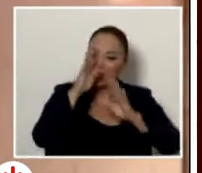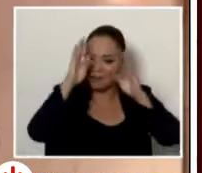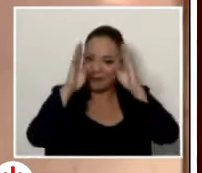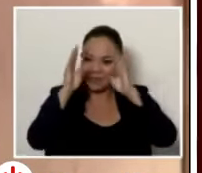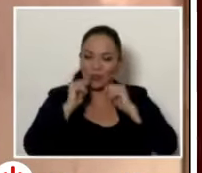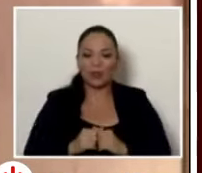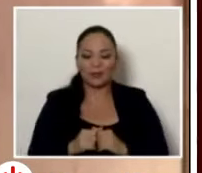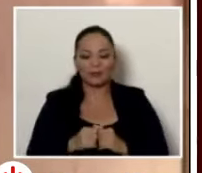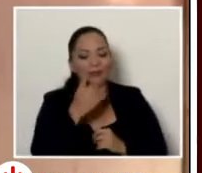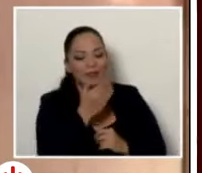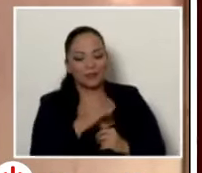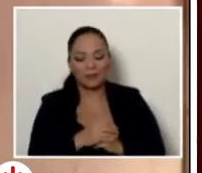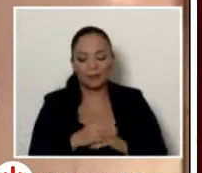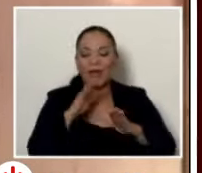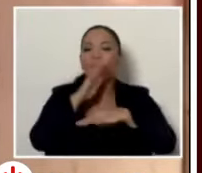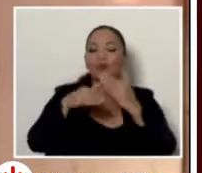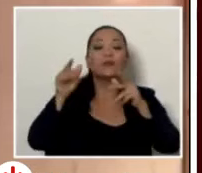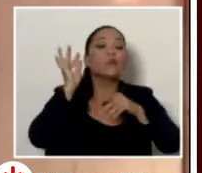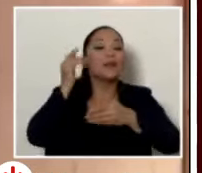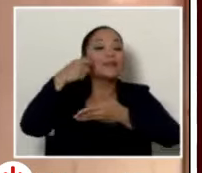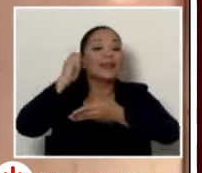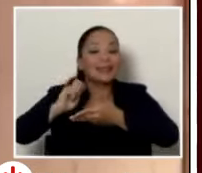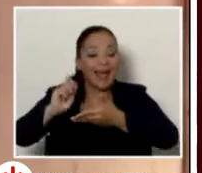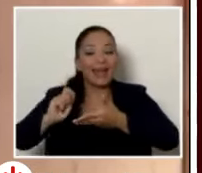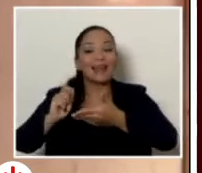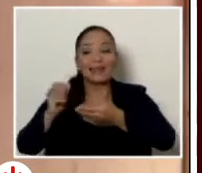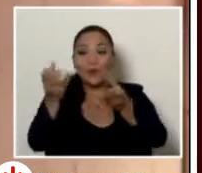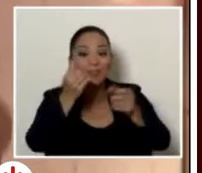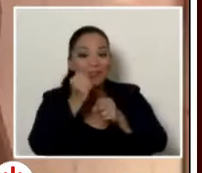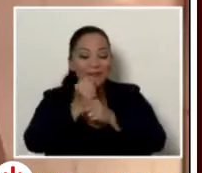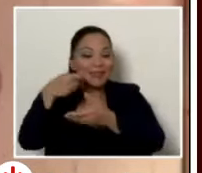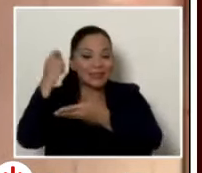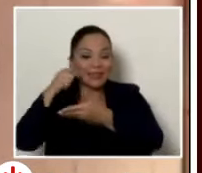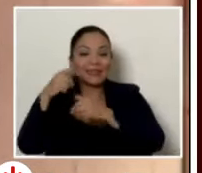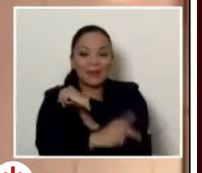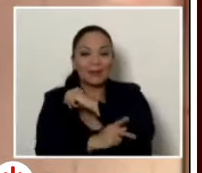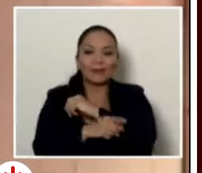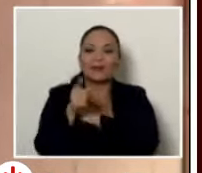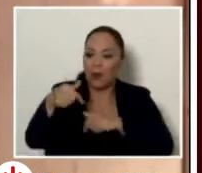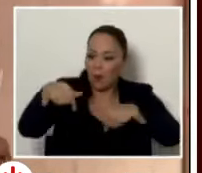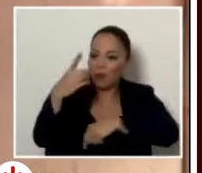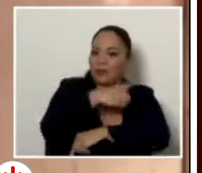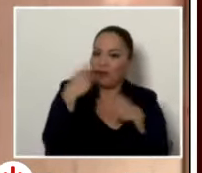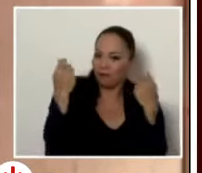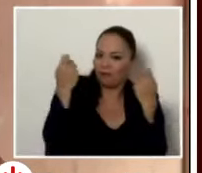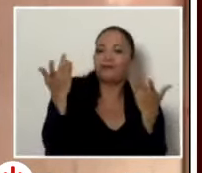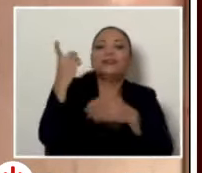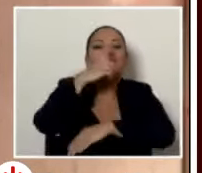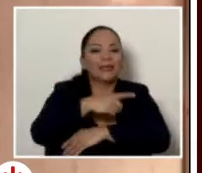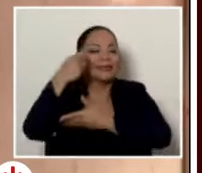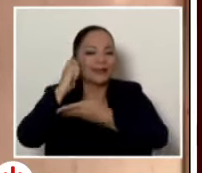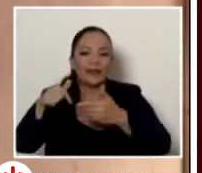a todas las secretarias de este país hoy es el día nacional de las secretarias y secretarios aprovechar el medio para